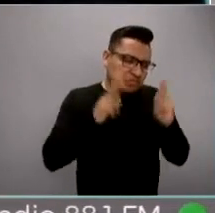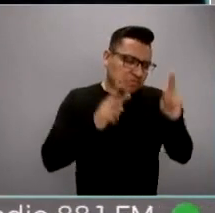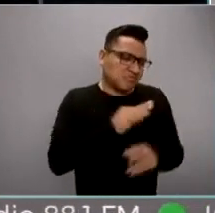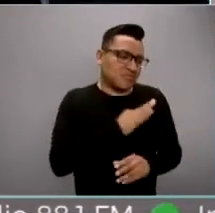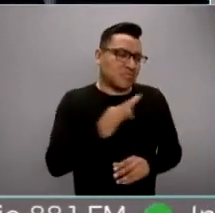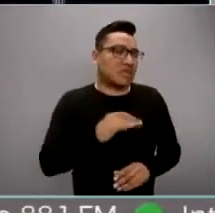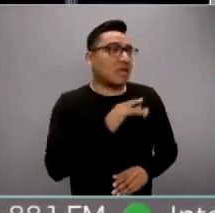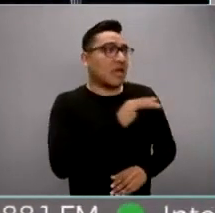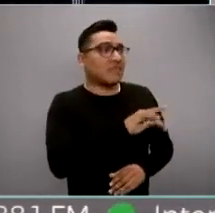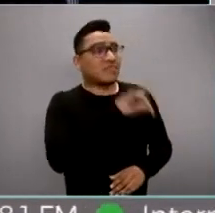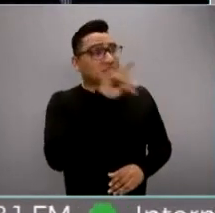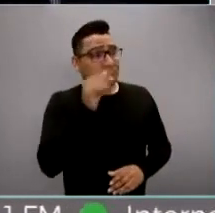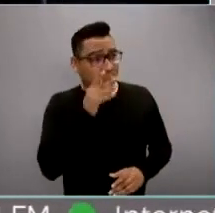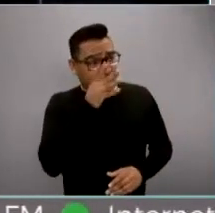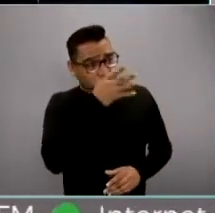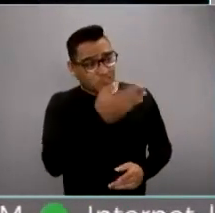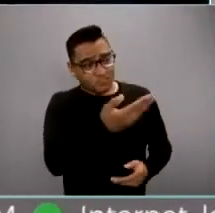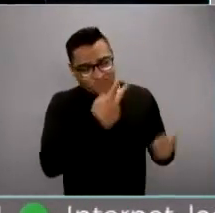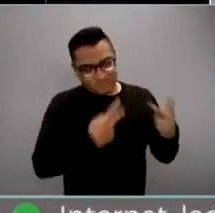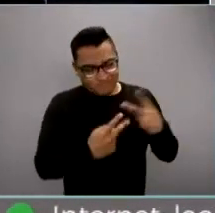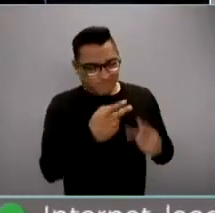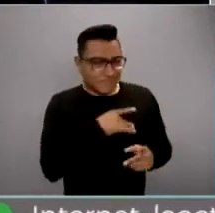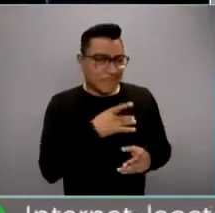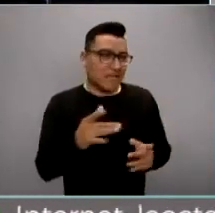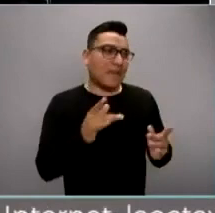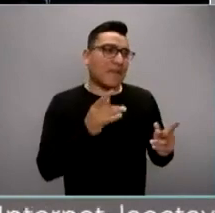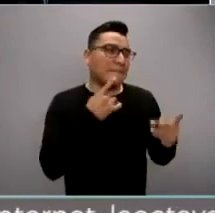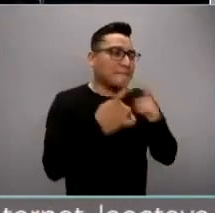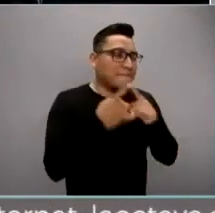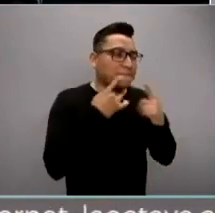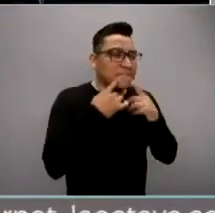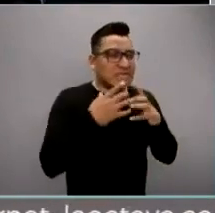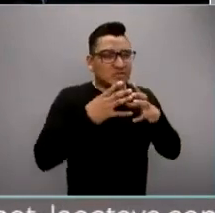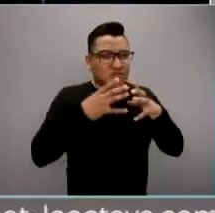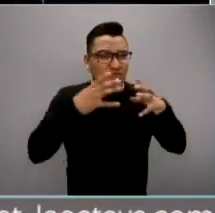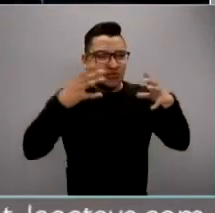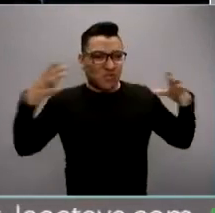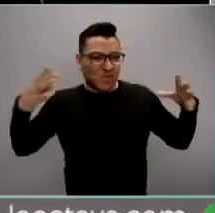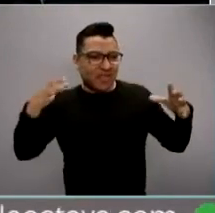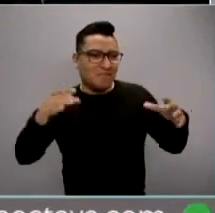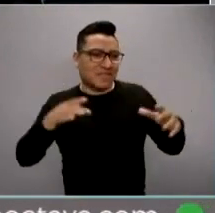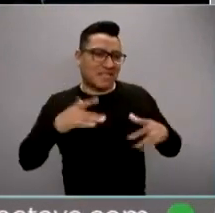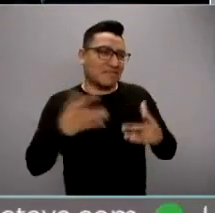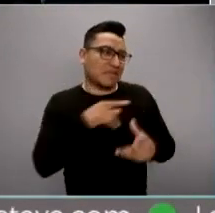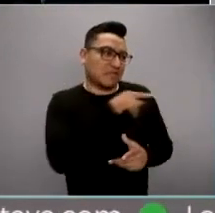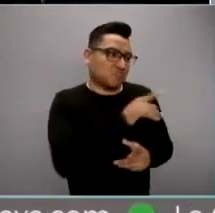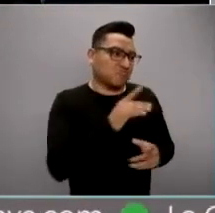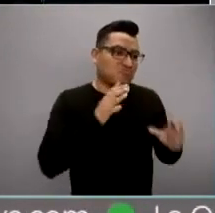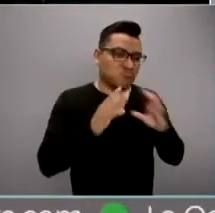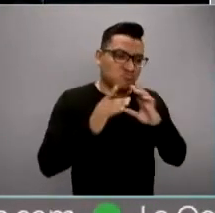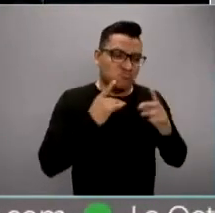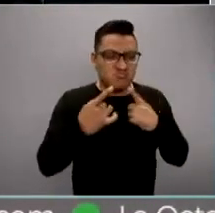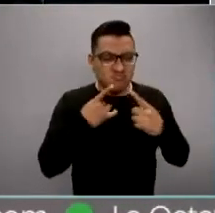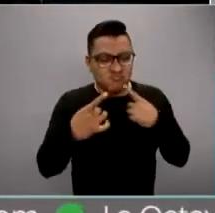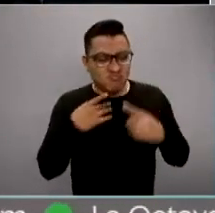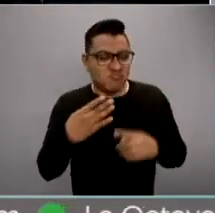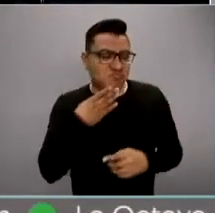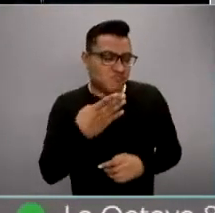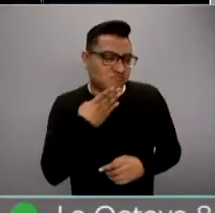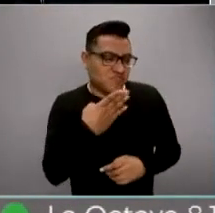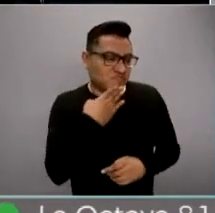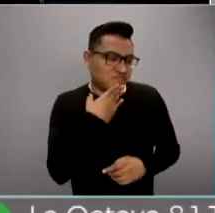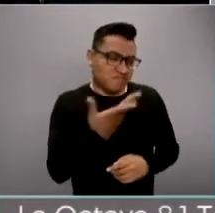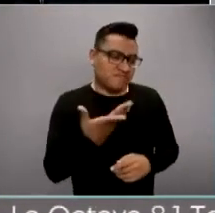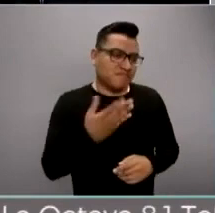a seguir dando lata porque aquí estamos tratando de construir una amplia comunidad que pueda acompañarse de manera informada, bien informada